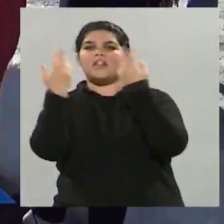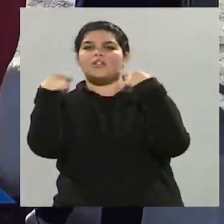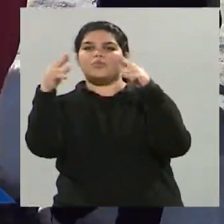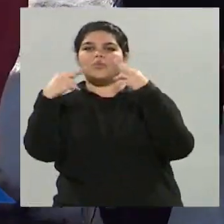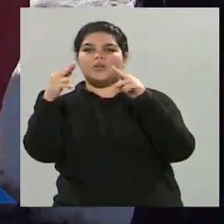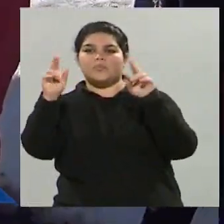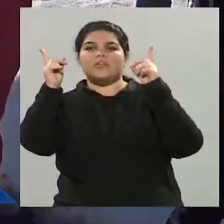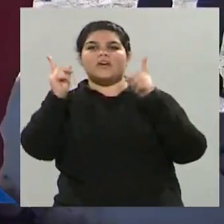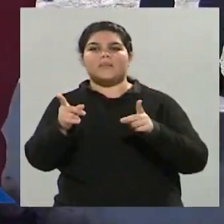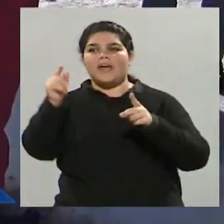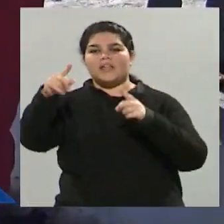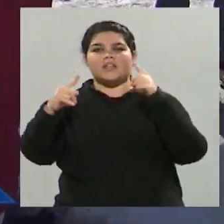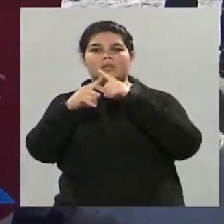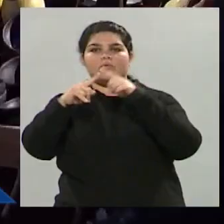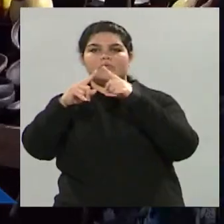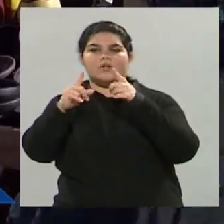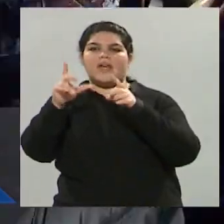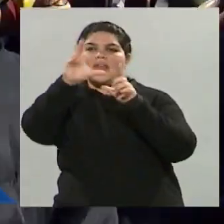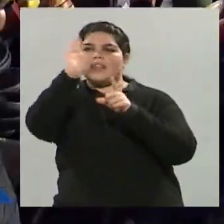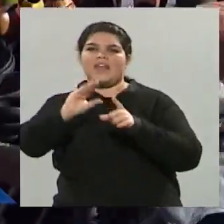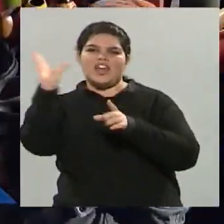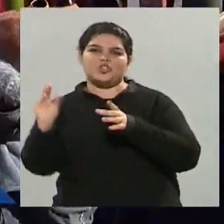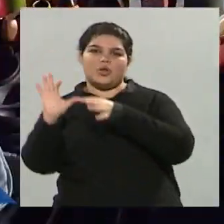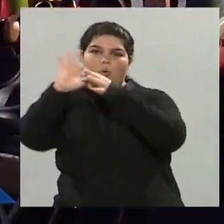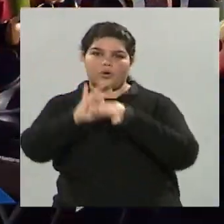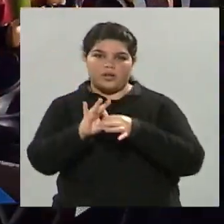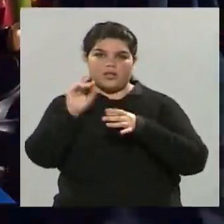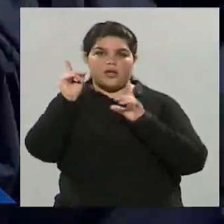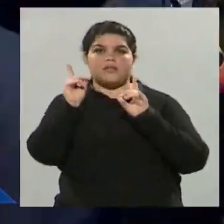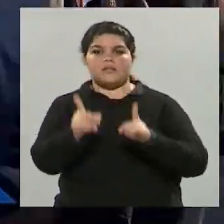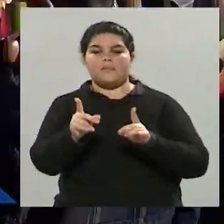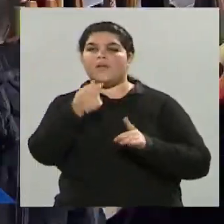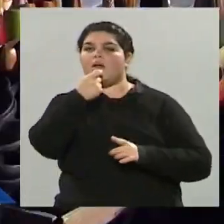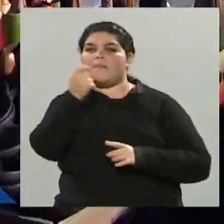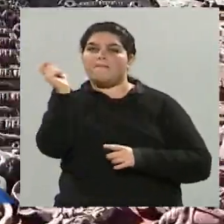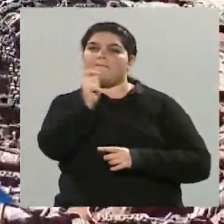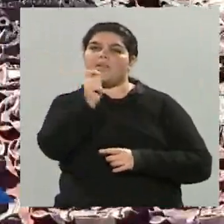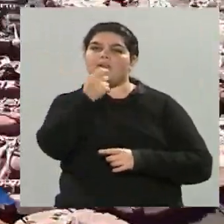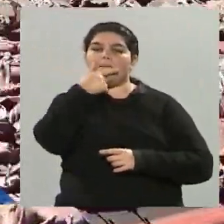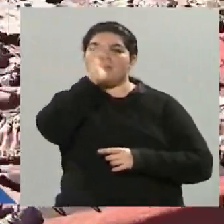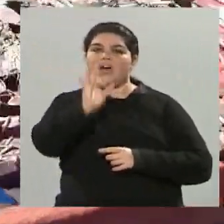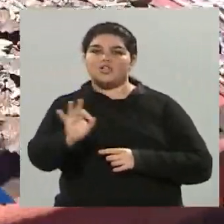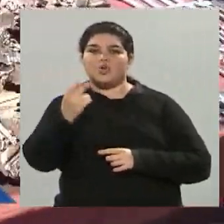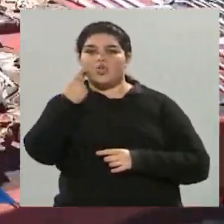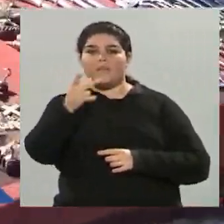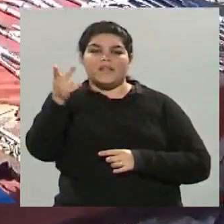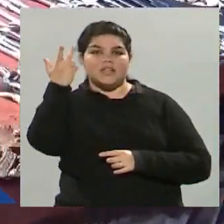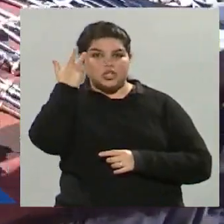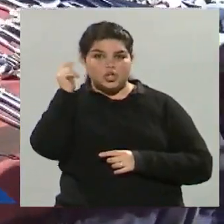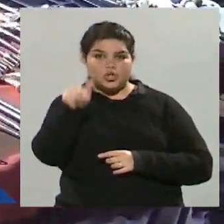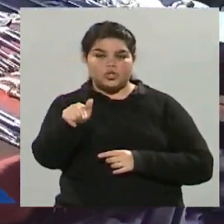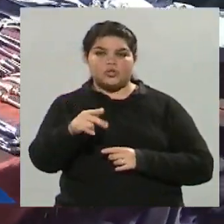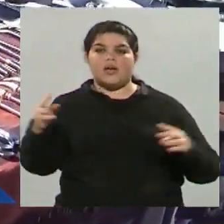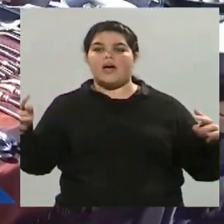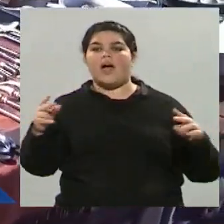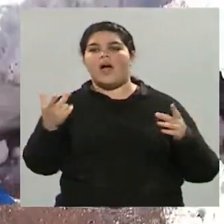es una institución de Naciones Unidas, y luego en el mes de marzo del 2018 seremos sede de